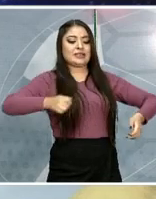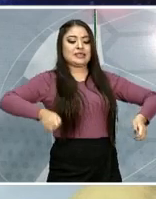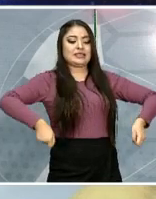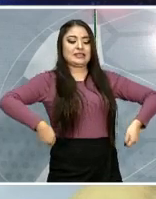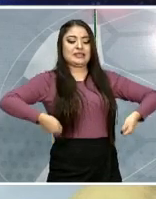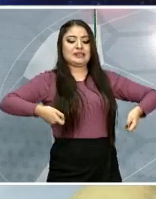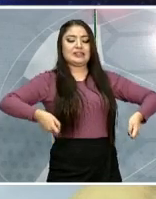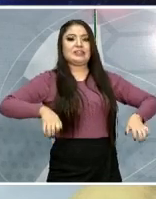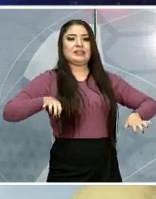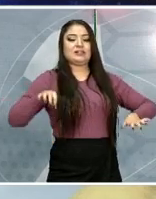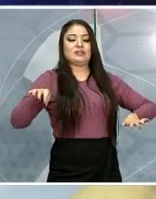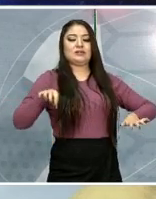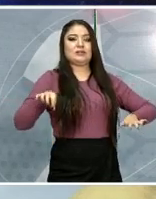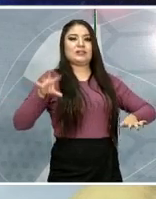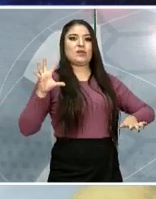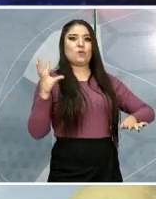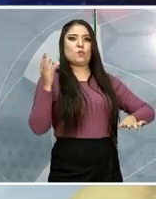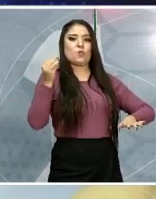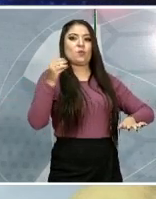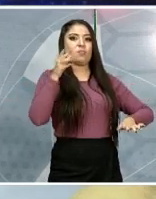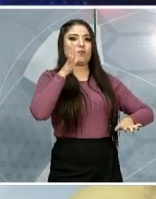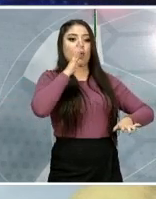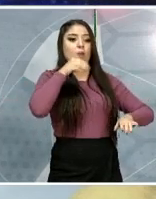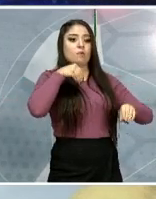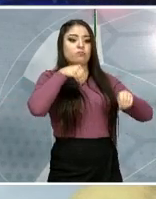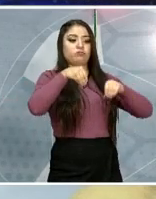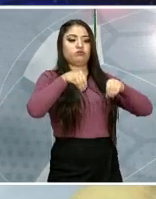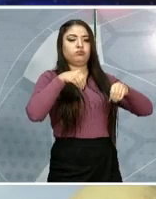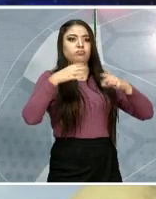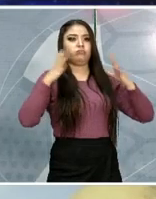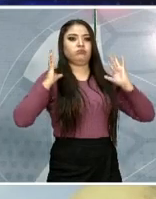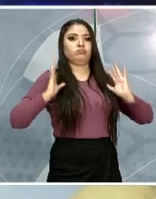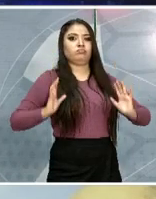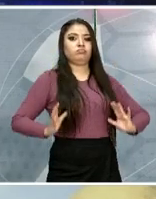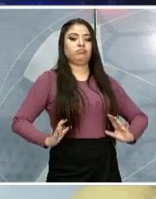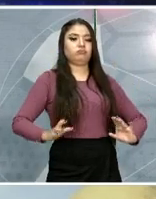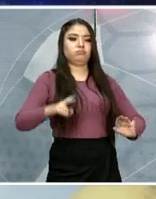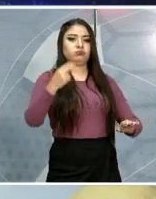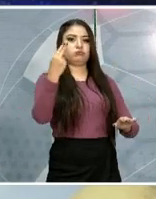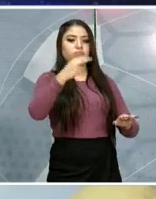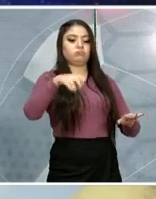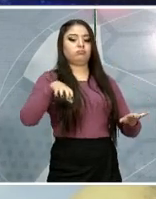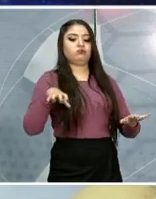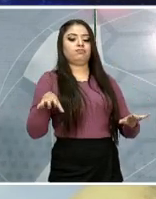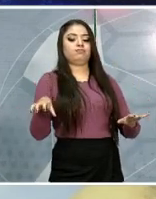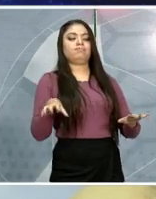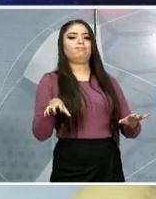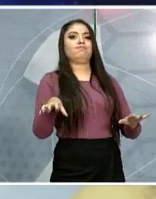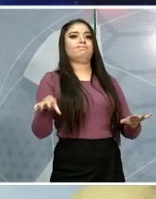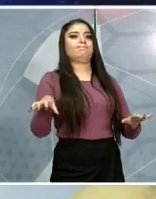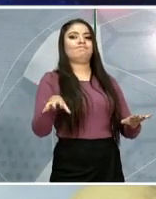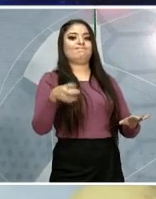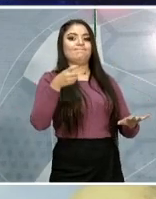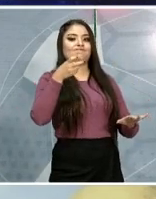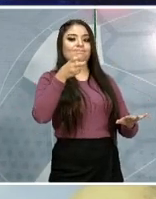tanto. Tienen que estar con un apoyo, pues, más...